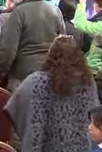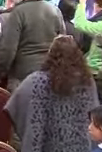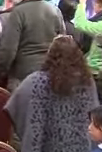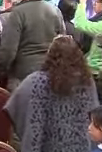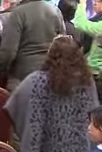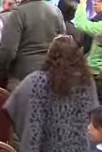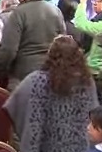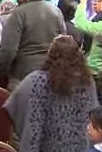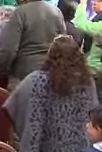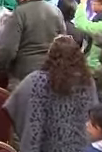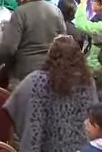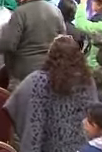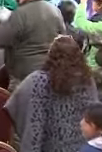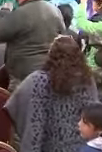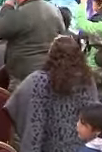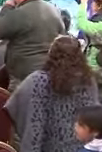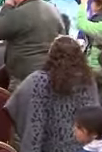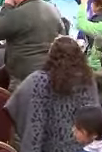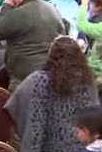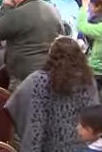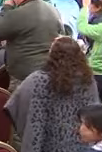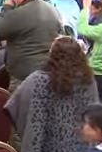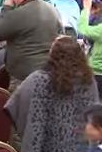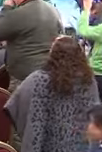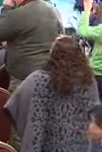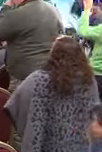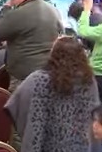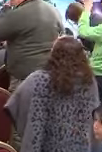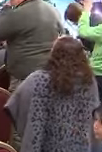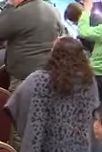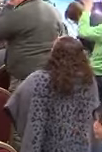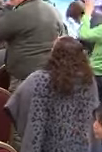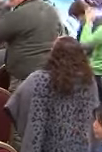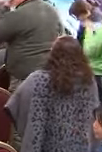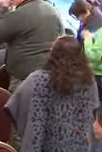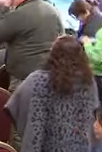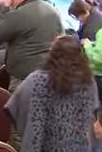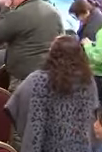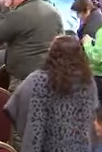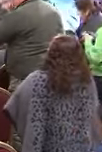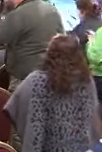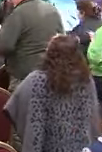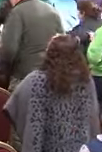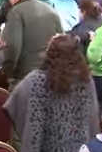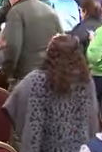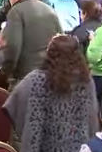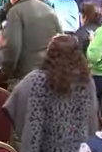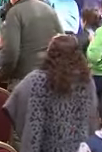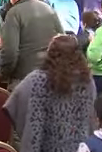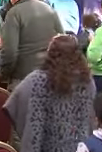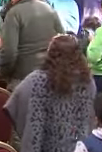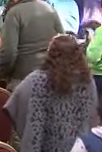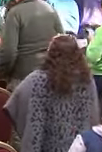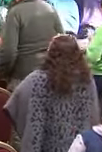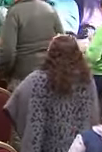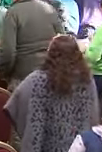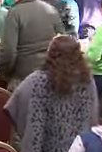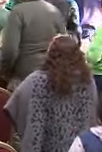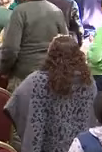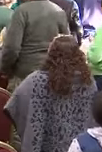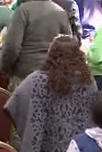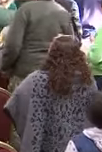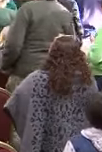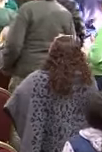les solicitamos guardar el debido respeto para entonar nuestro himno